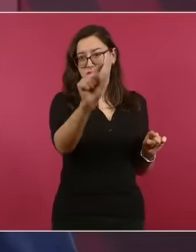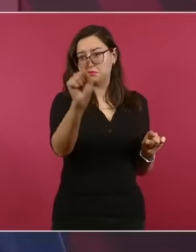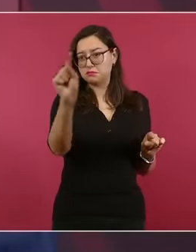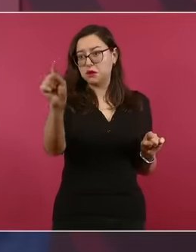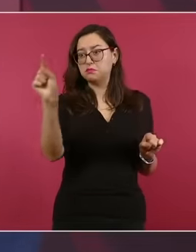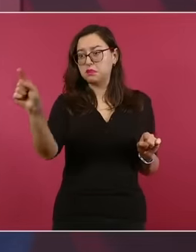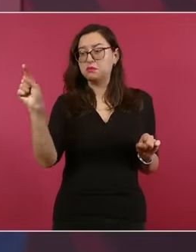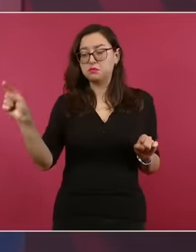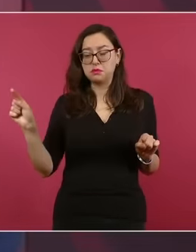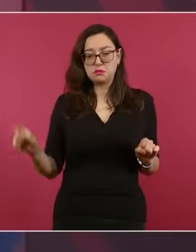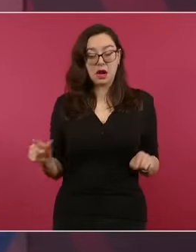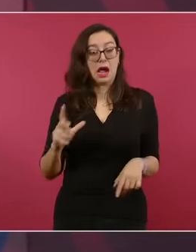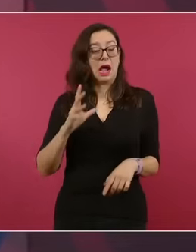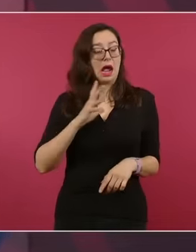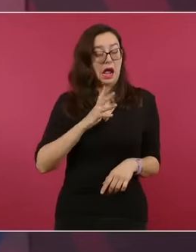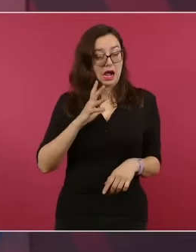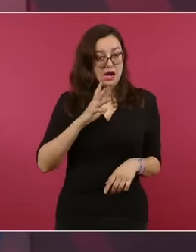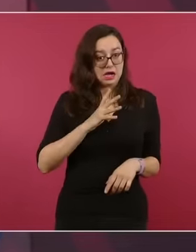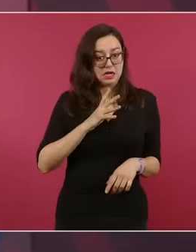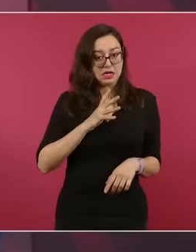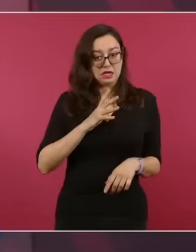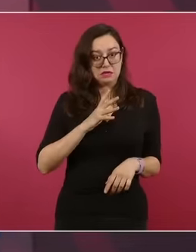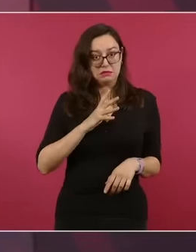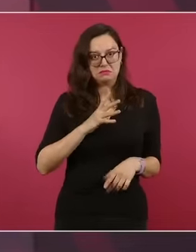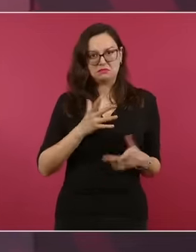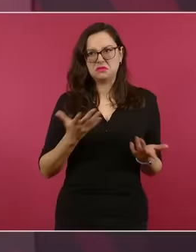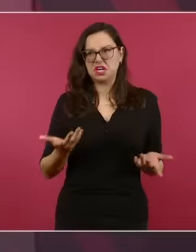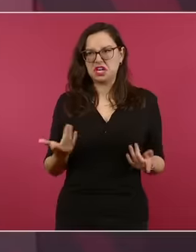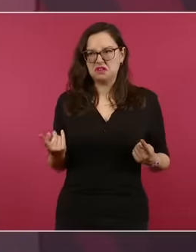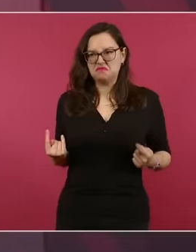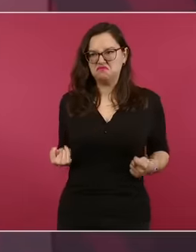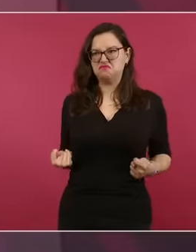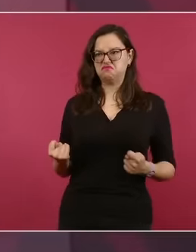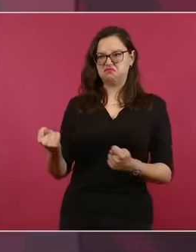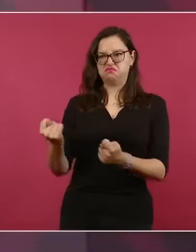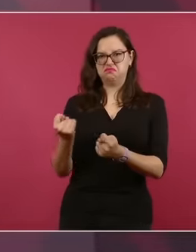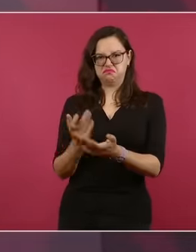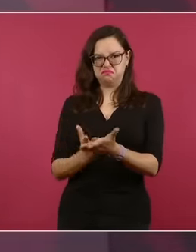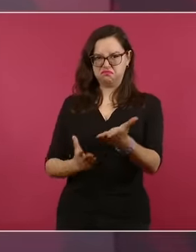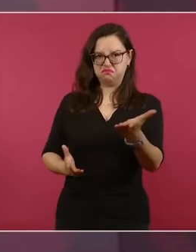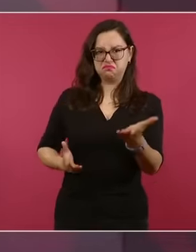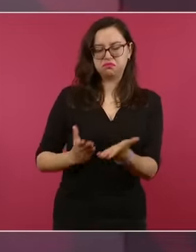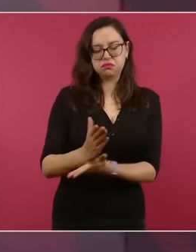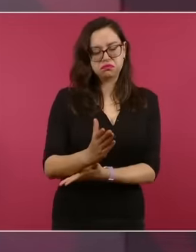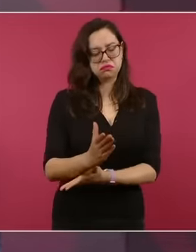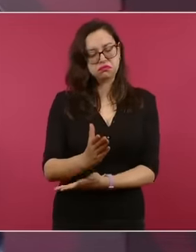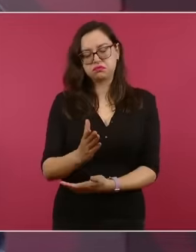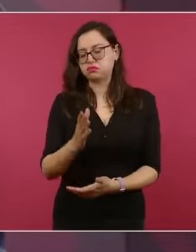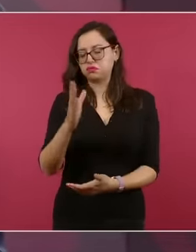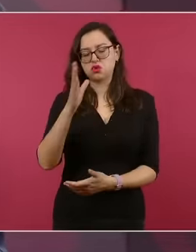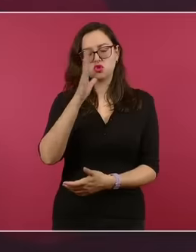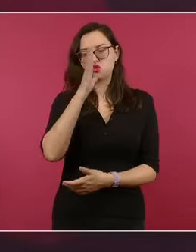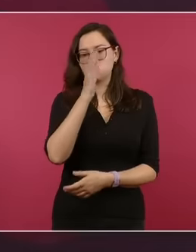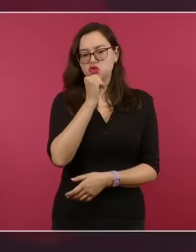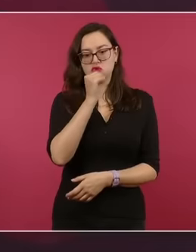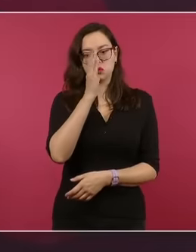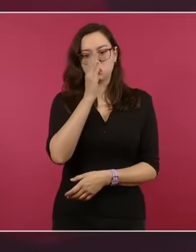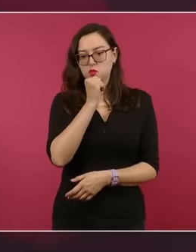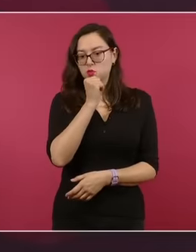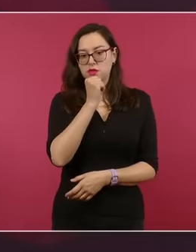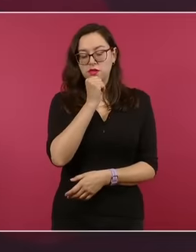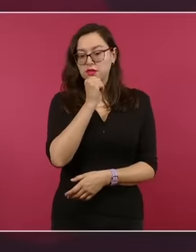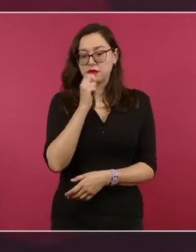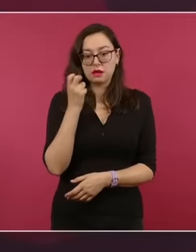en ningún, ninguna